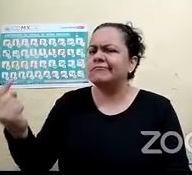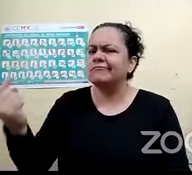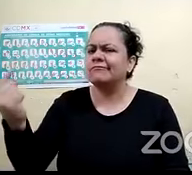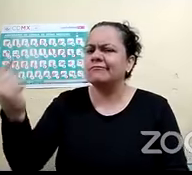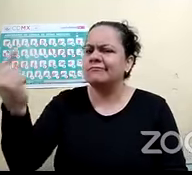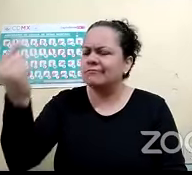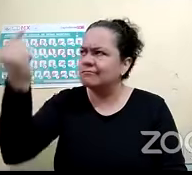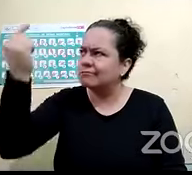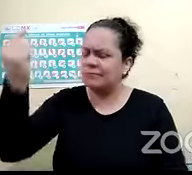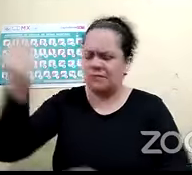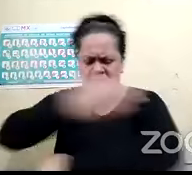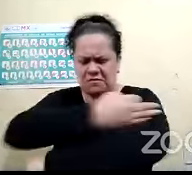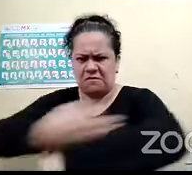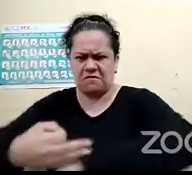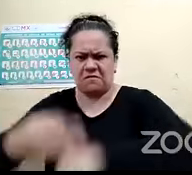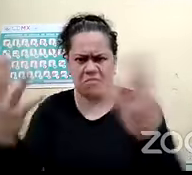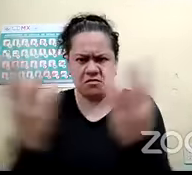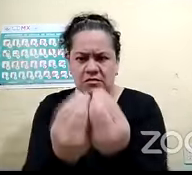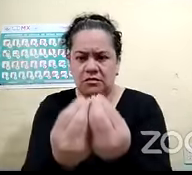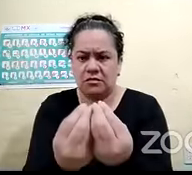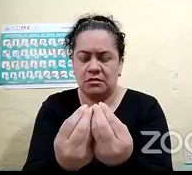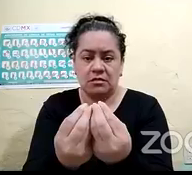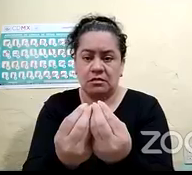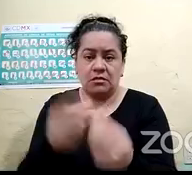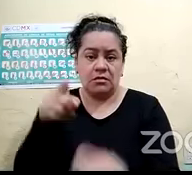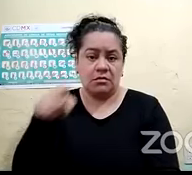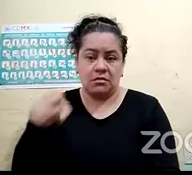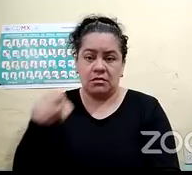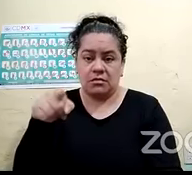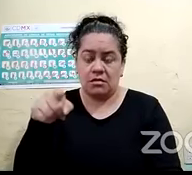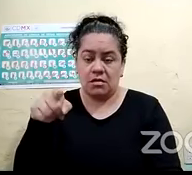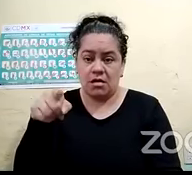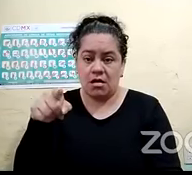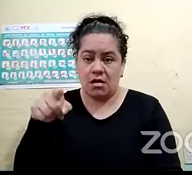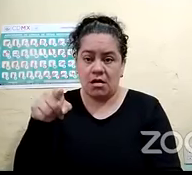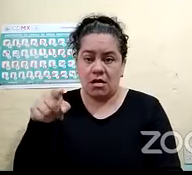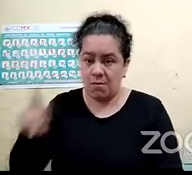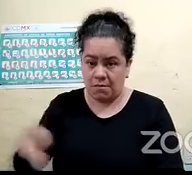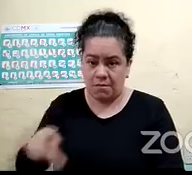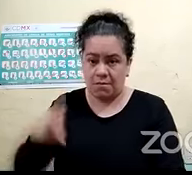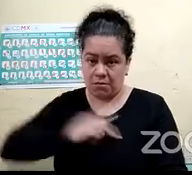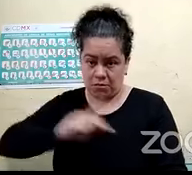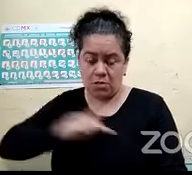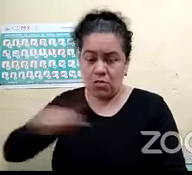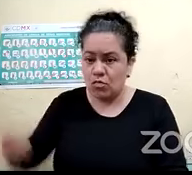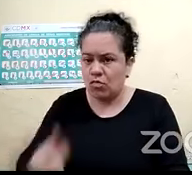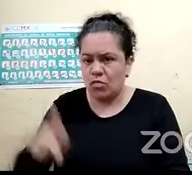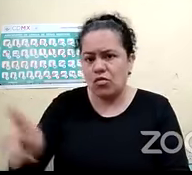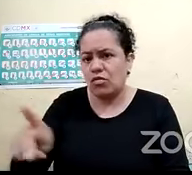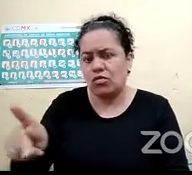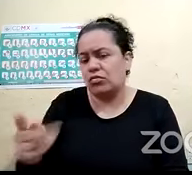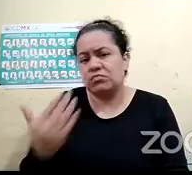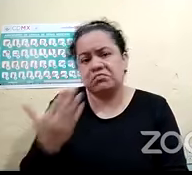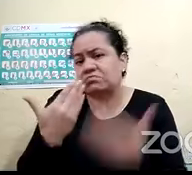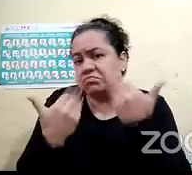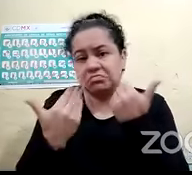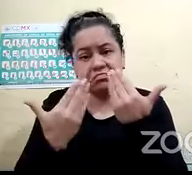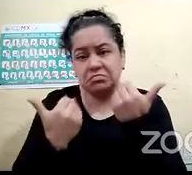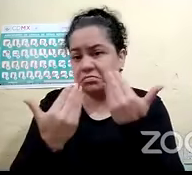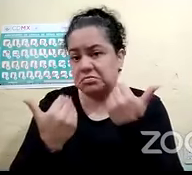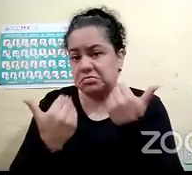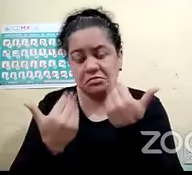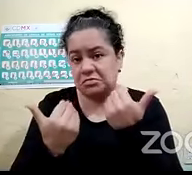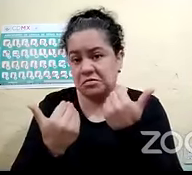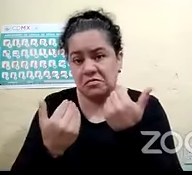pero resulta que allá no había escuelas cercanas para donde me pudieran enseñar el sistema